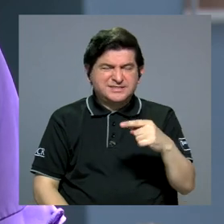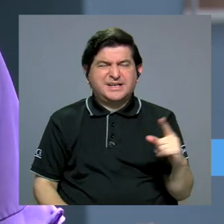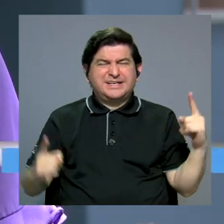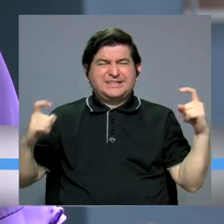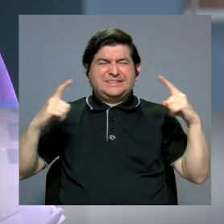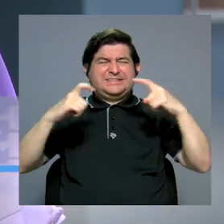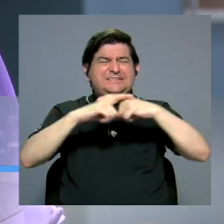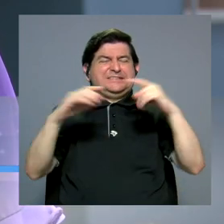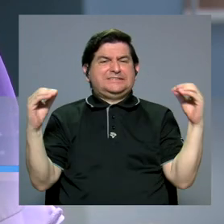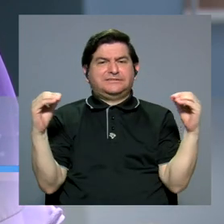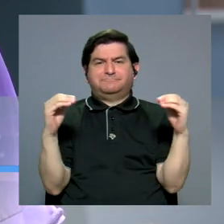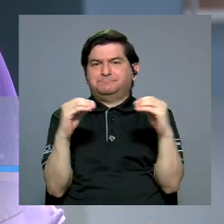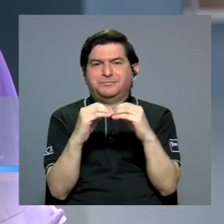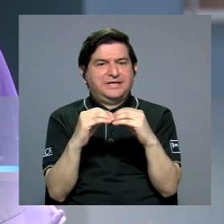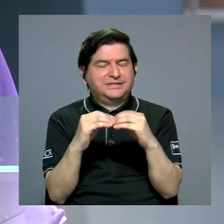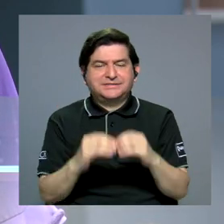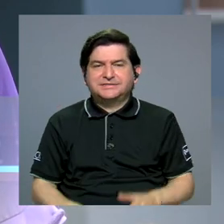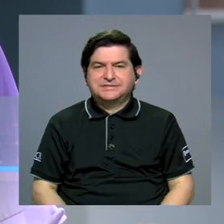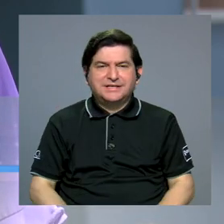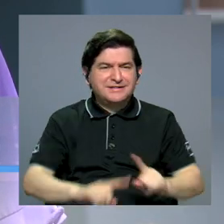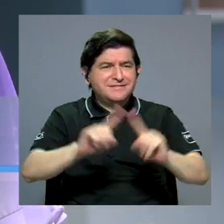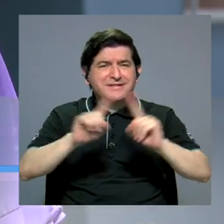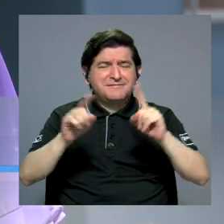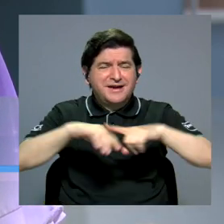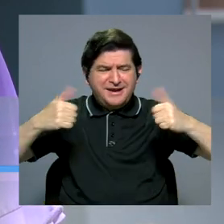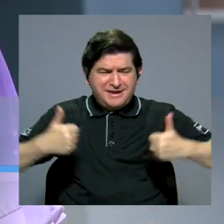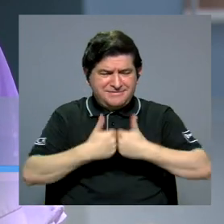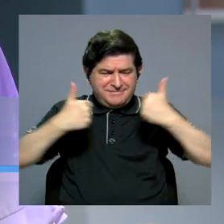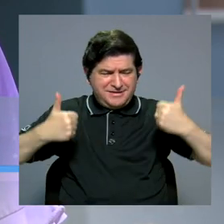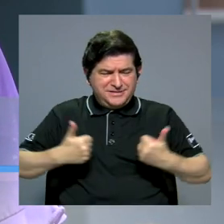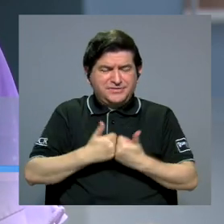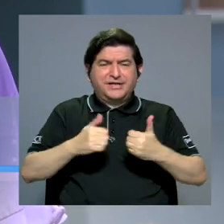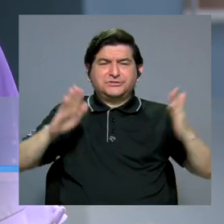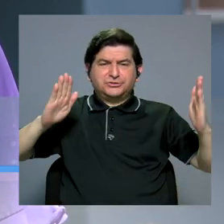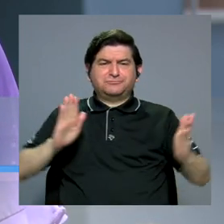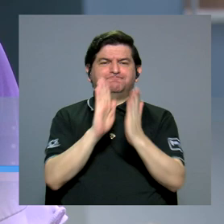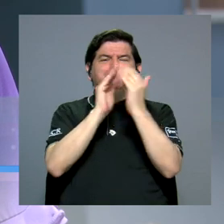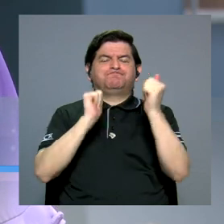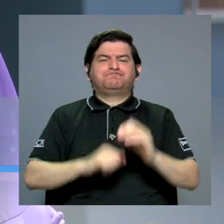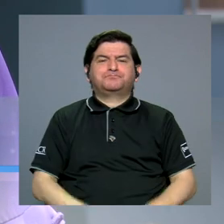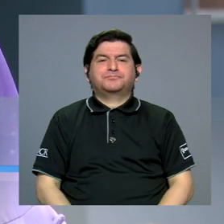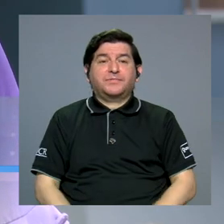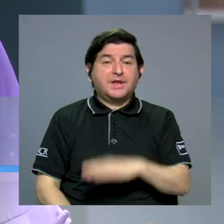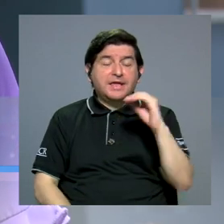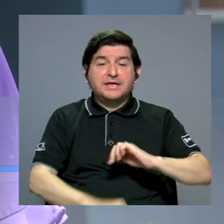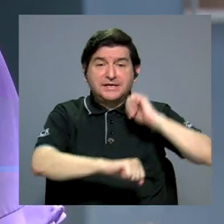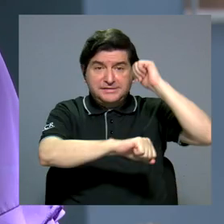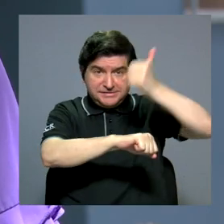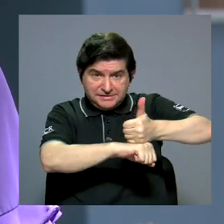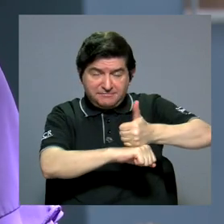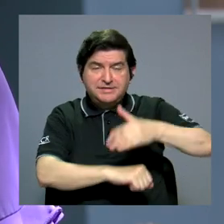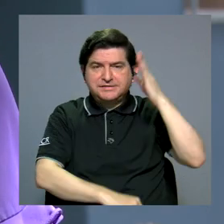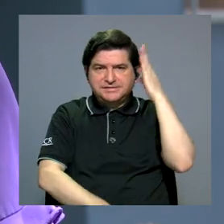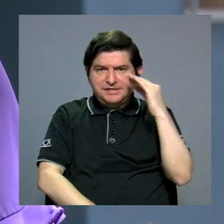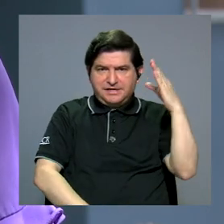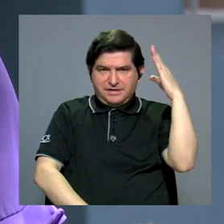complejiza mucho más la cantidad de desafíos que enfrentan, ¿verdad? Y se configuran experiencias